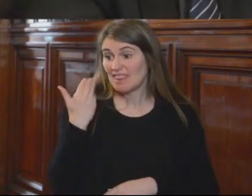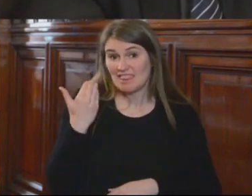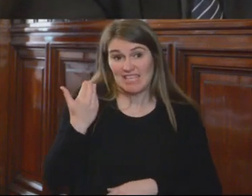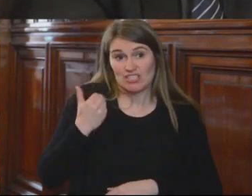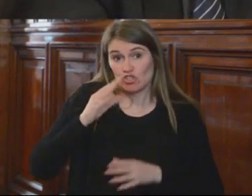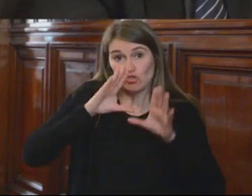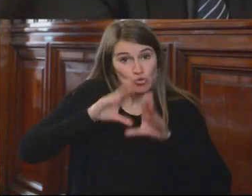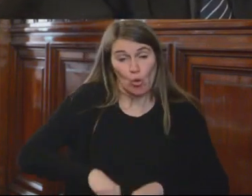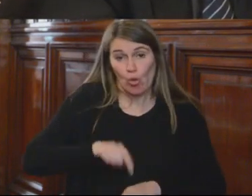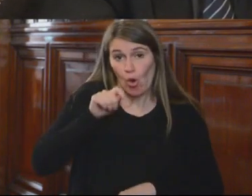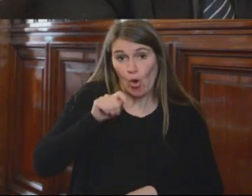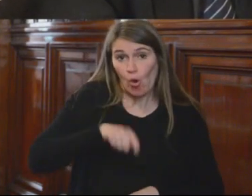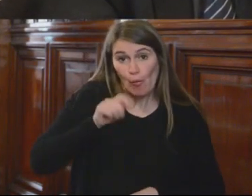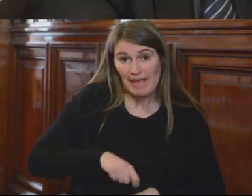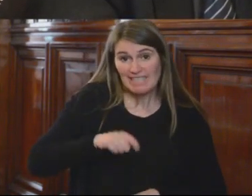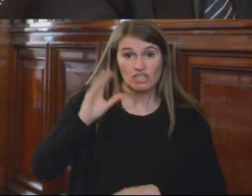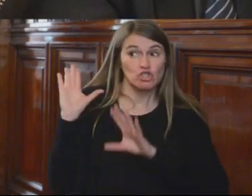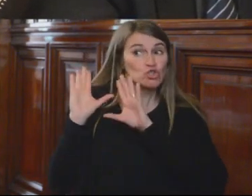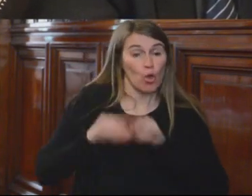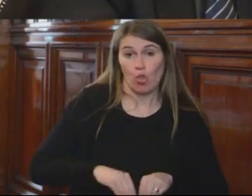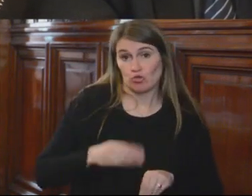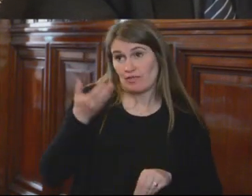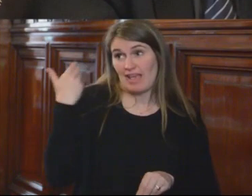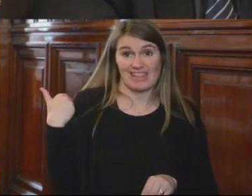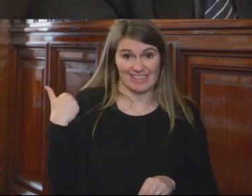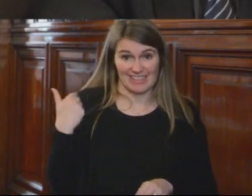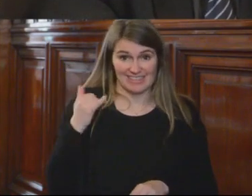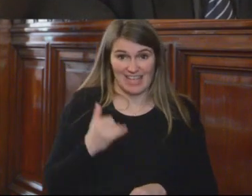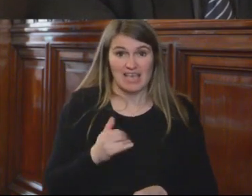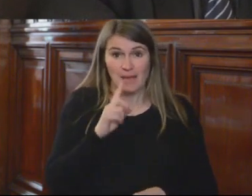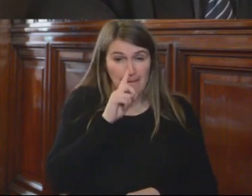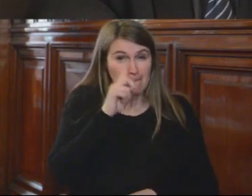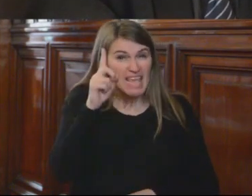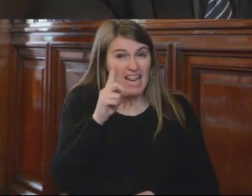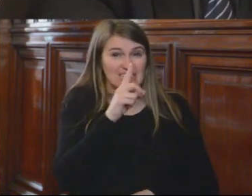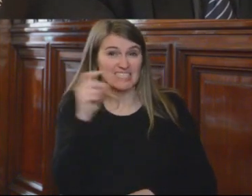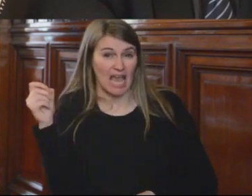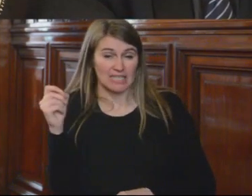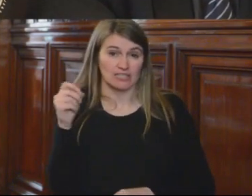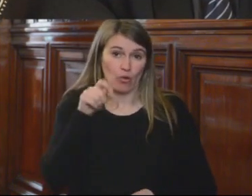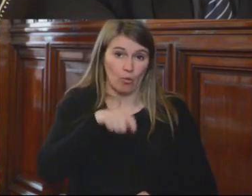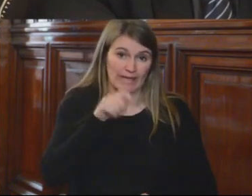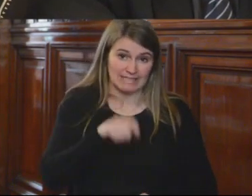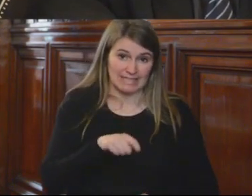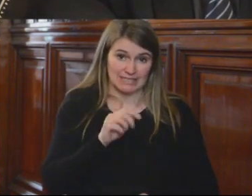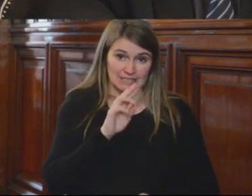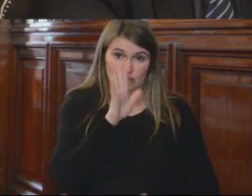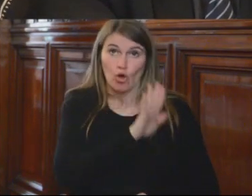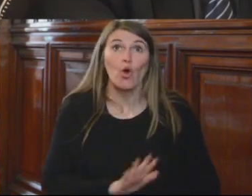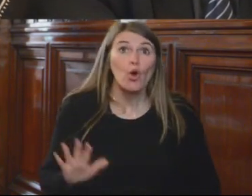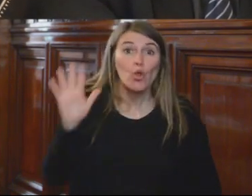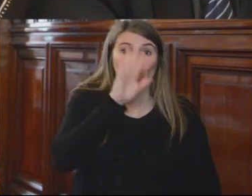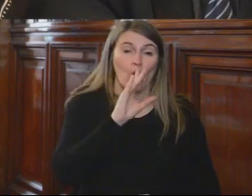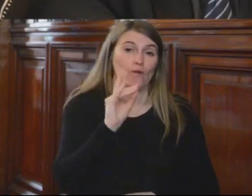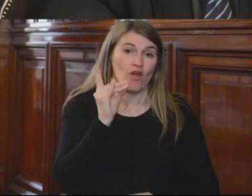momento de transitoriedad. Estamos hablando de alrededor de mil cien jueces a nivel nacional. se